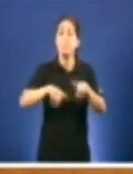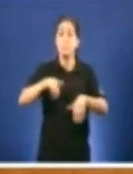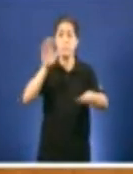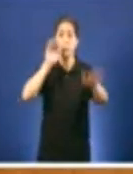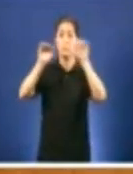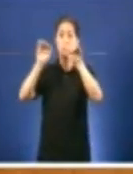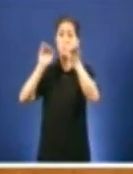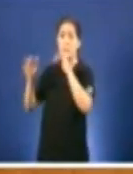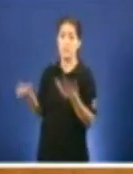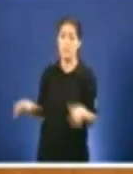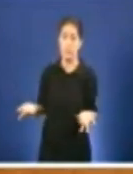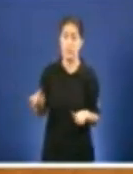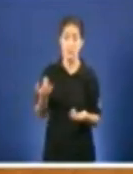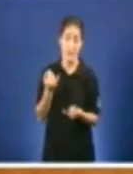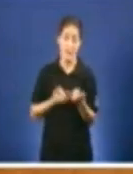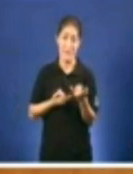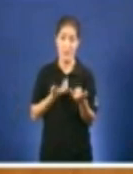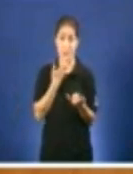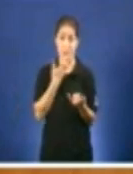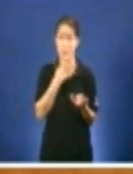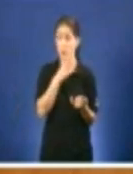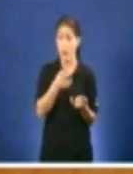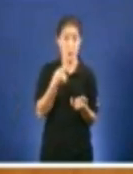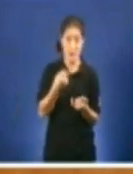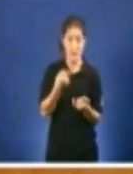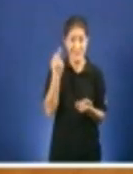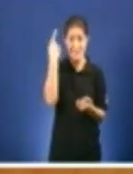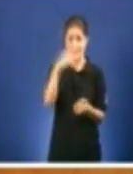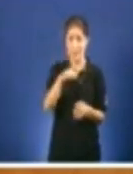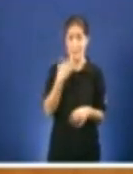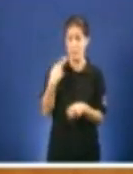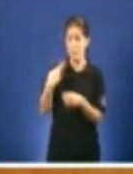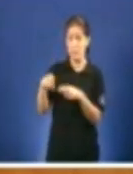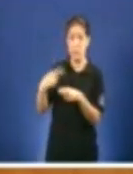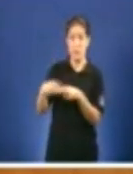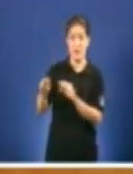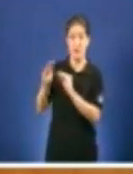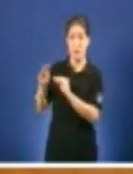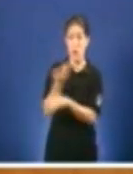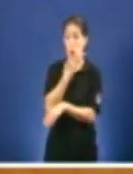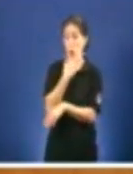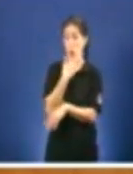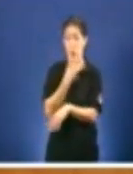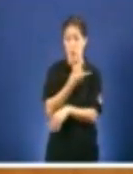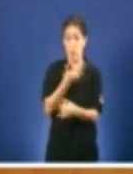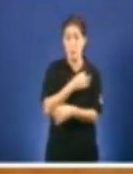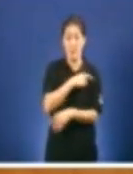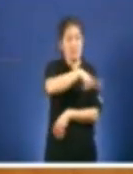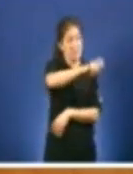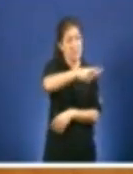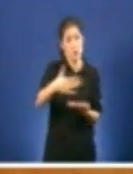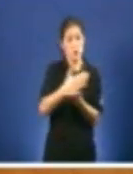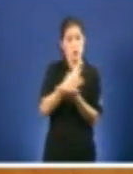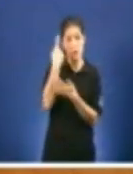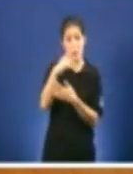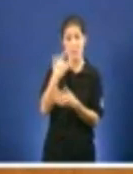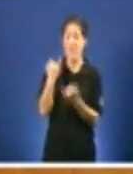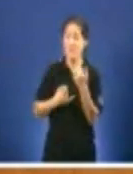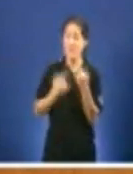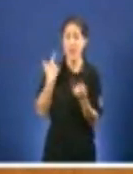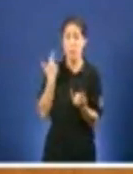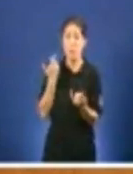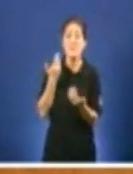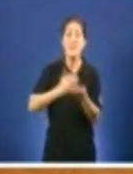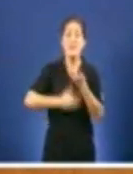xa sabendo cales son as políticas do Partido Popular, sin engaños, e que todo o povo sabe a donde nos levan os recortes do